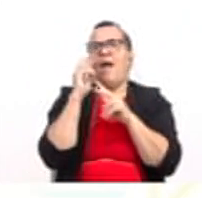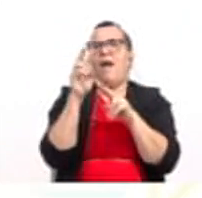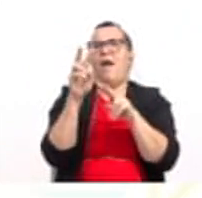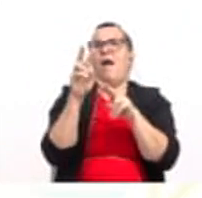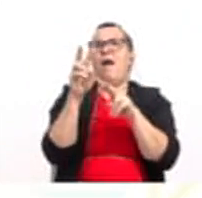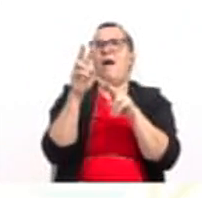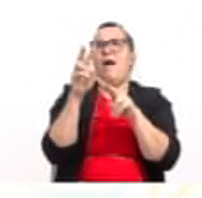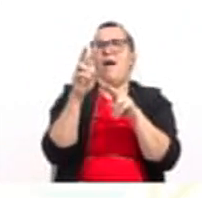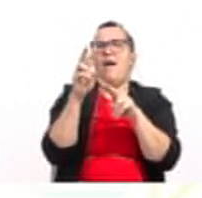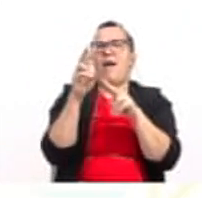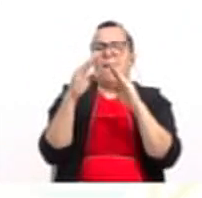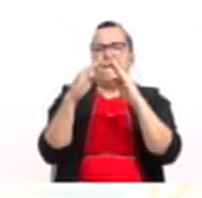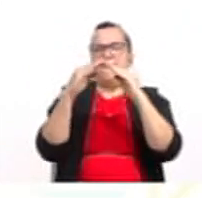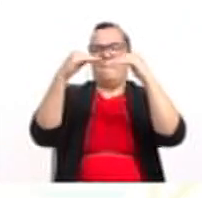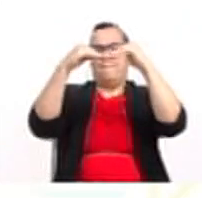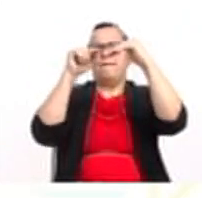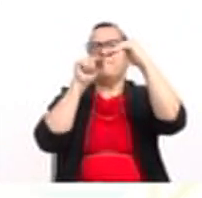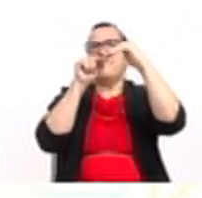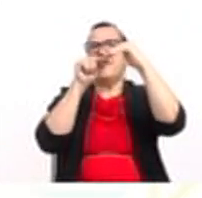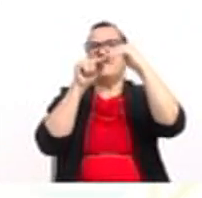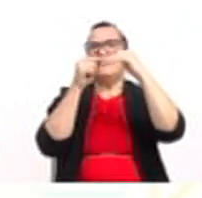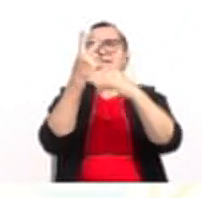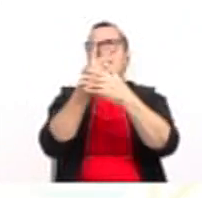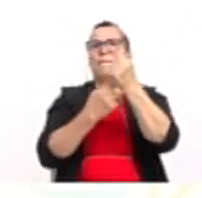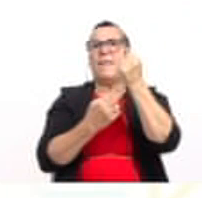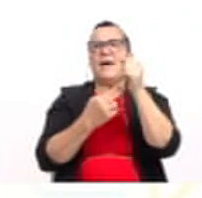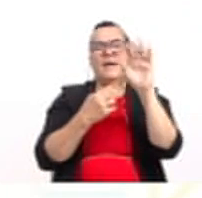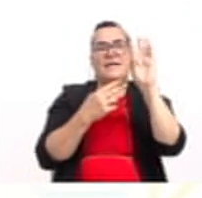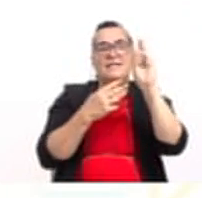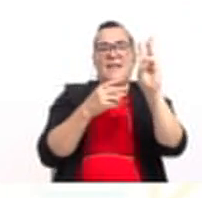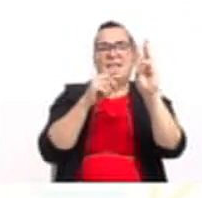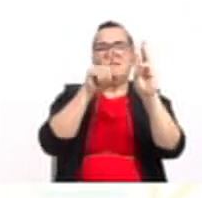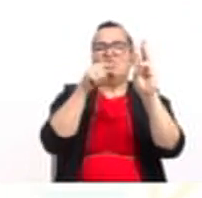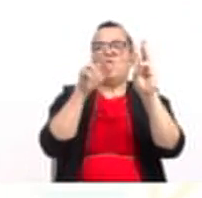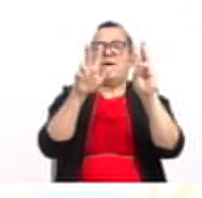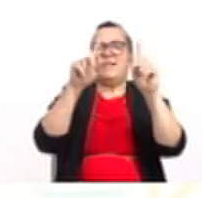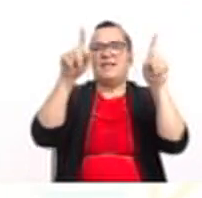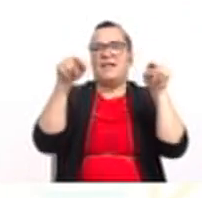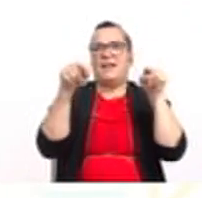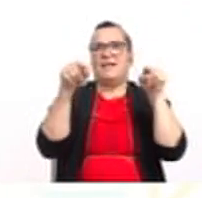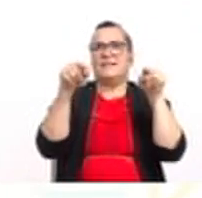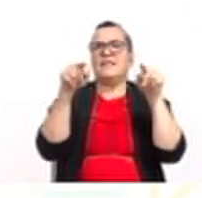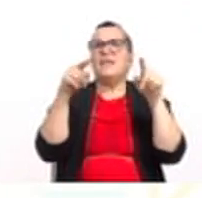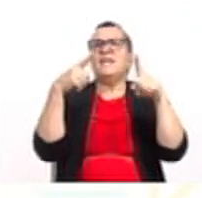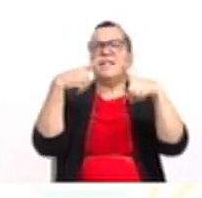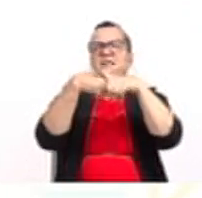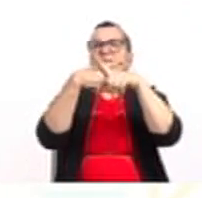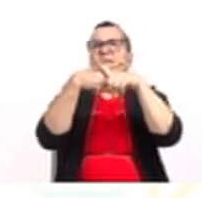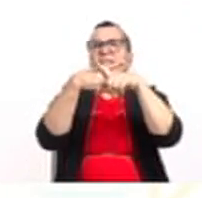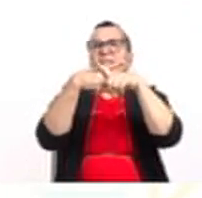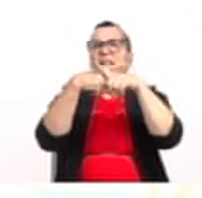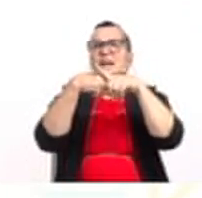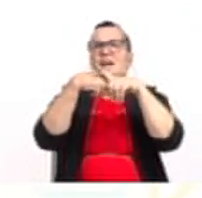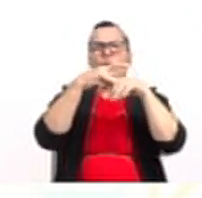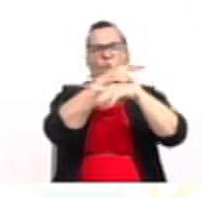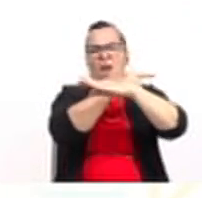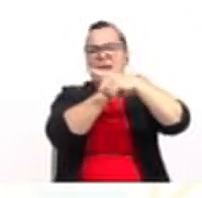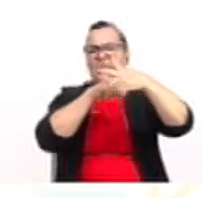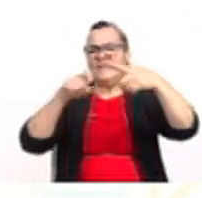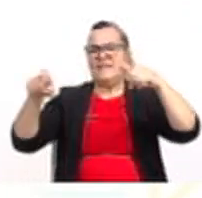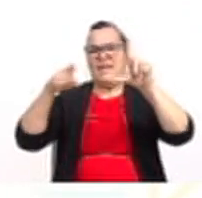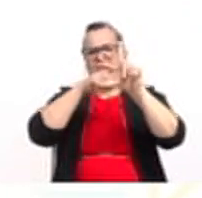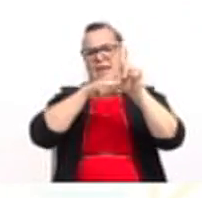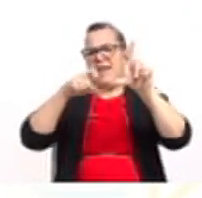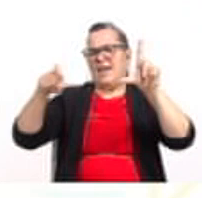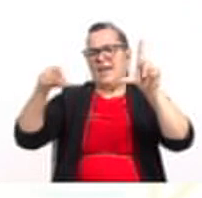observar es el vértice, que sería el par ordenado 6,3. Y además, la intersección con el eje de las ordenadas, con el eje